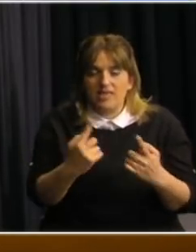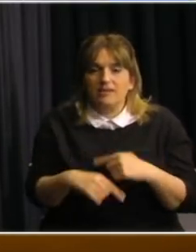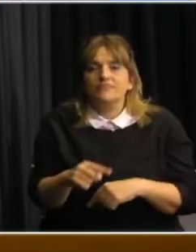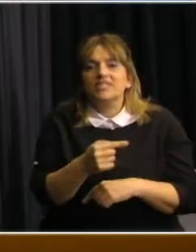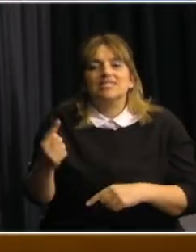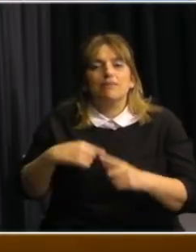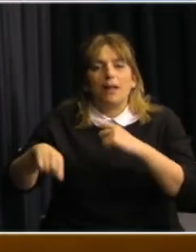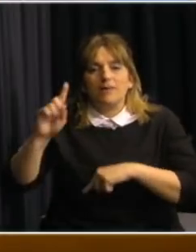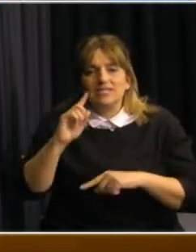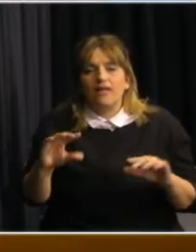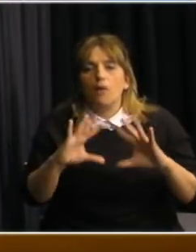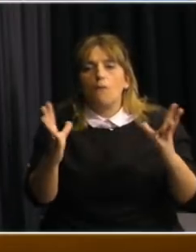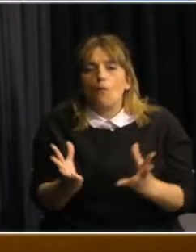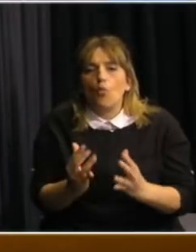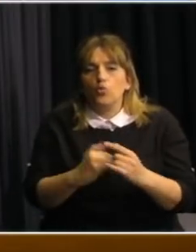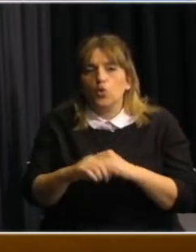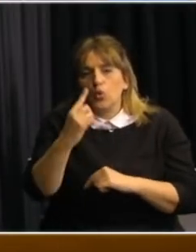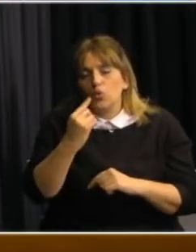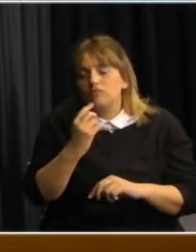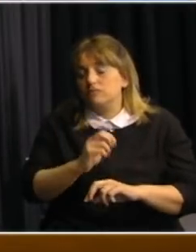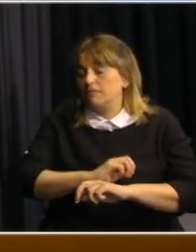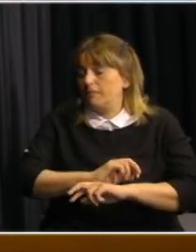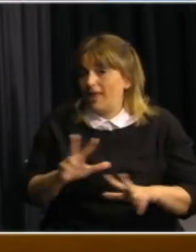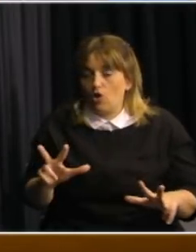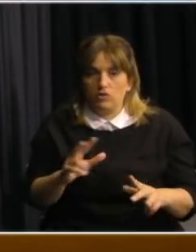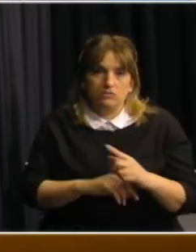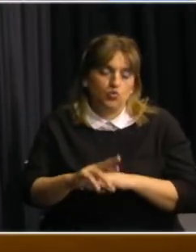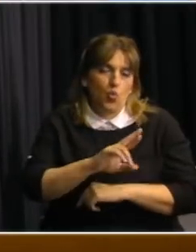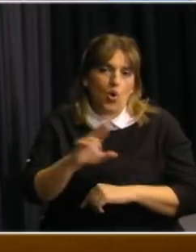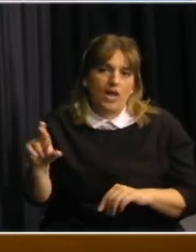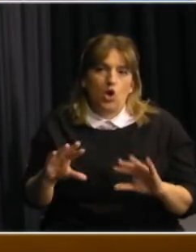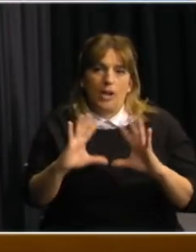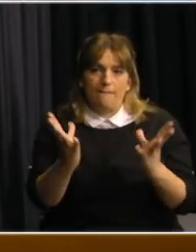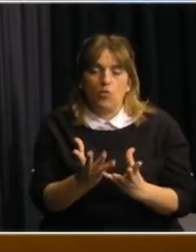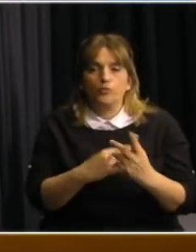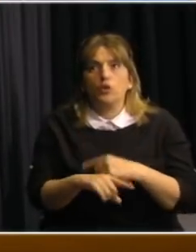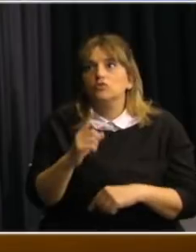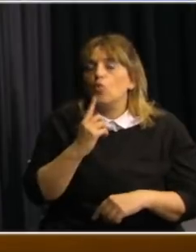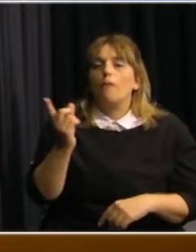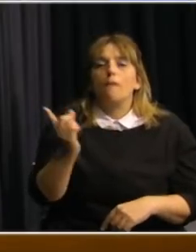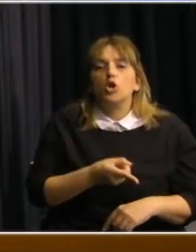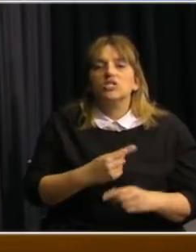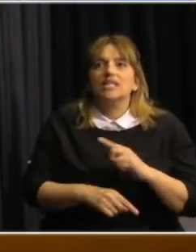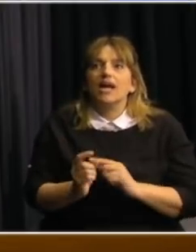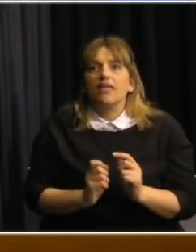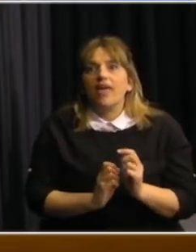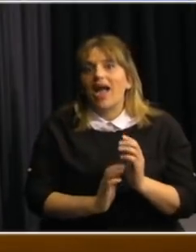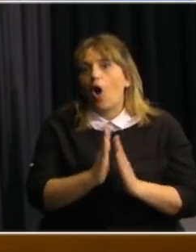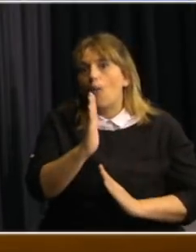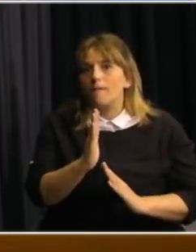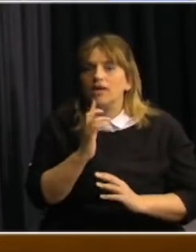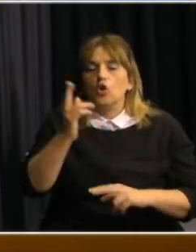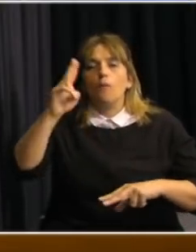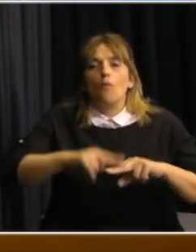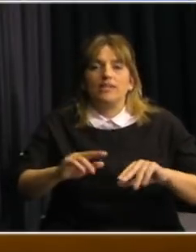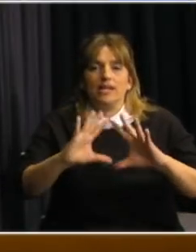fue, desde el punto de vista de los números, la peor semana de la pandemia. El porcentaje de aumento de casos y muertes a nivel mundial en los